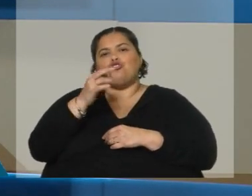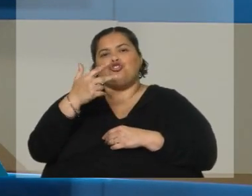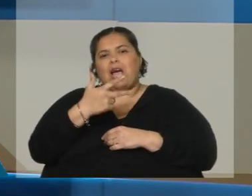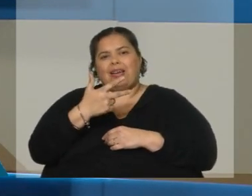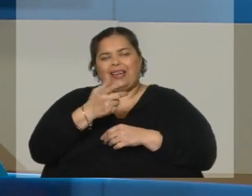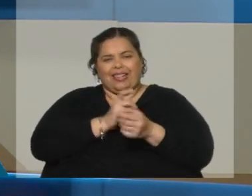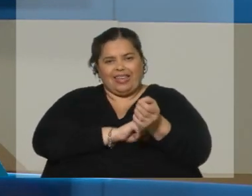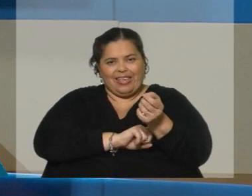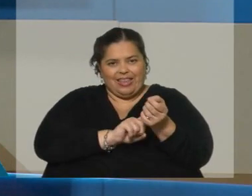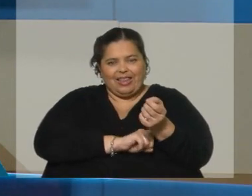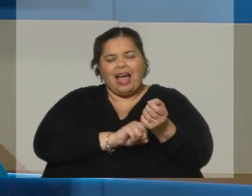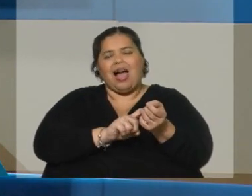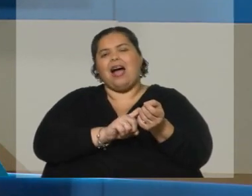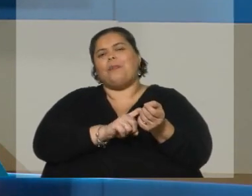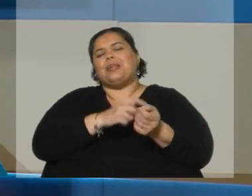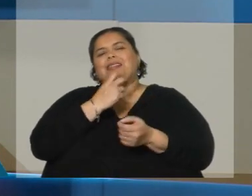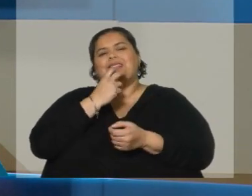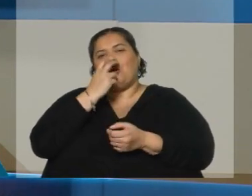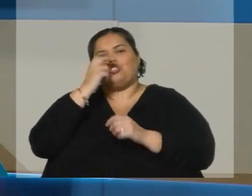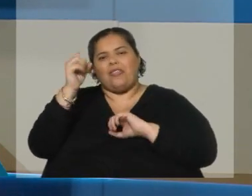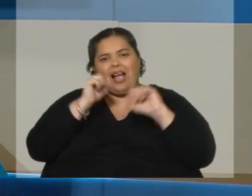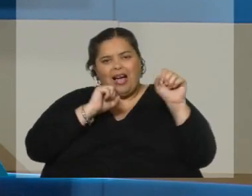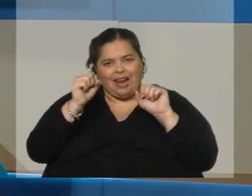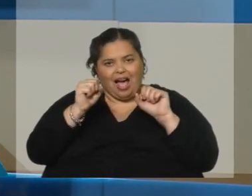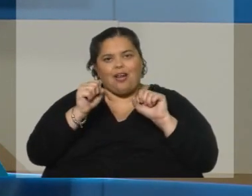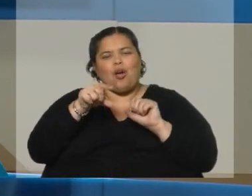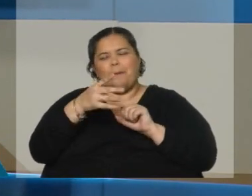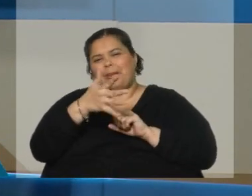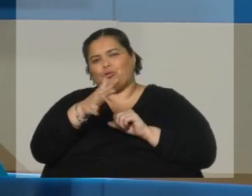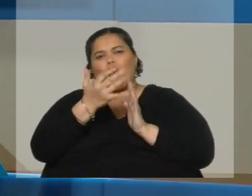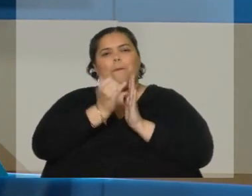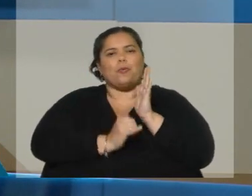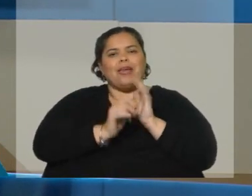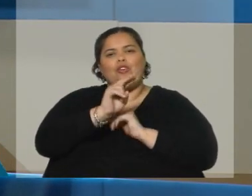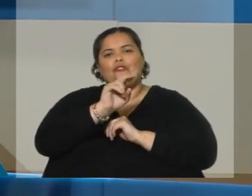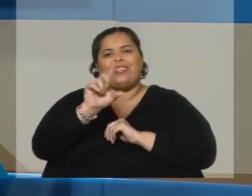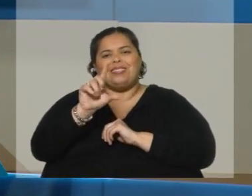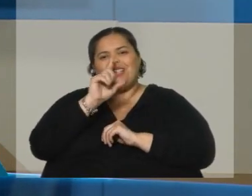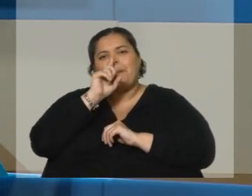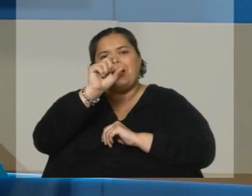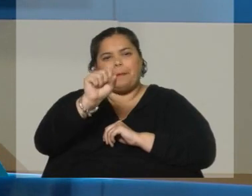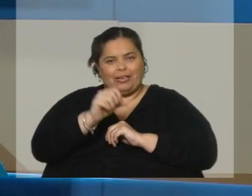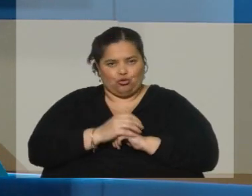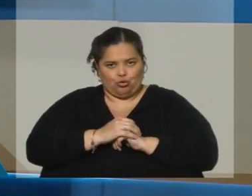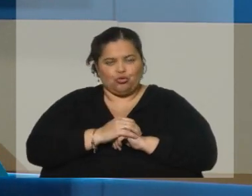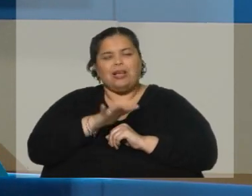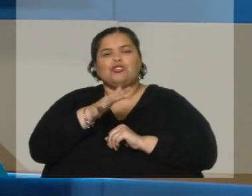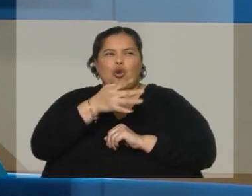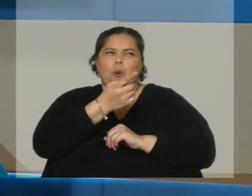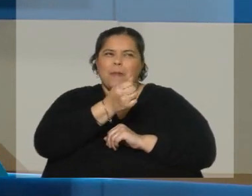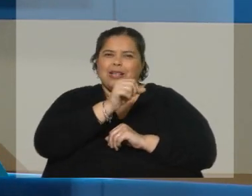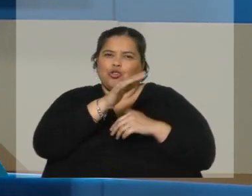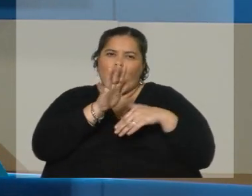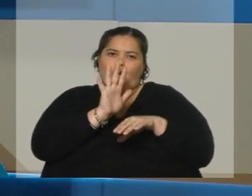Miramar y Barra de Carrasco, el promedio es unos 27.000 pesos. Digamos que son precios de alquileres montevideanos y